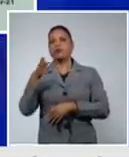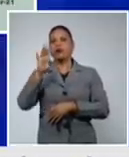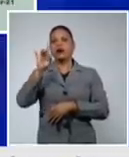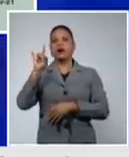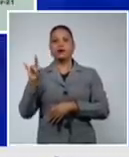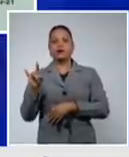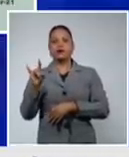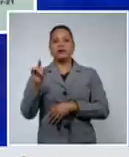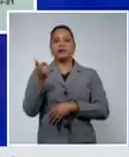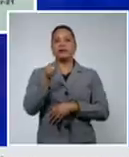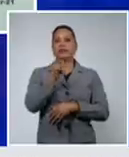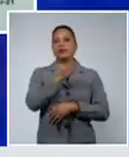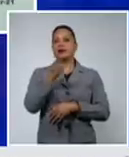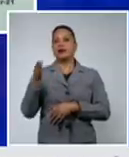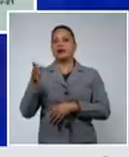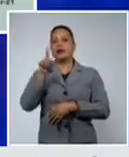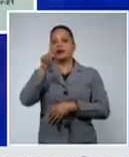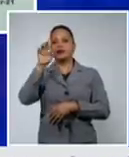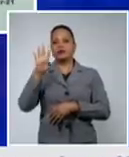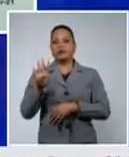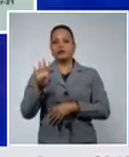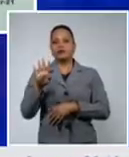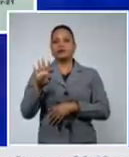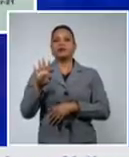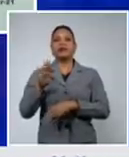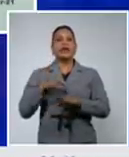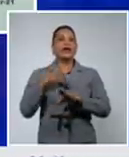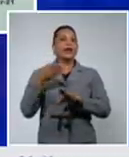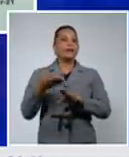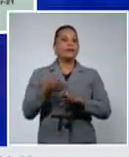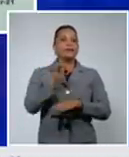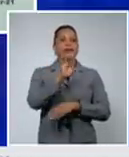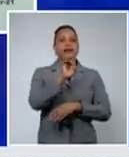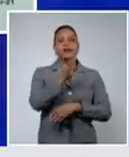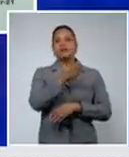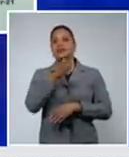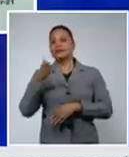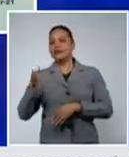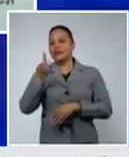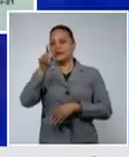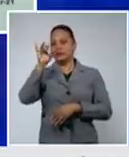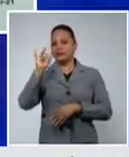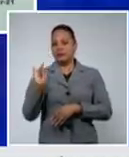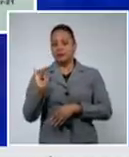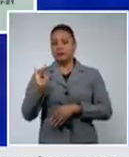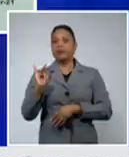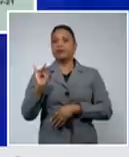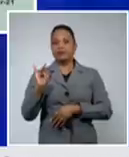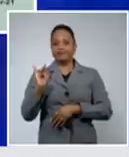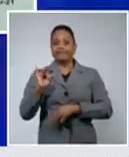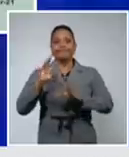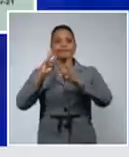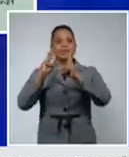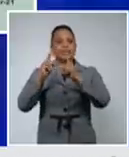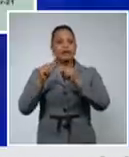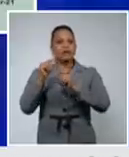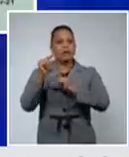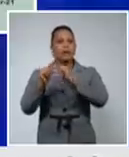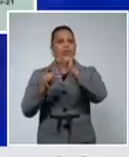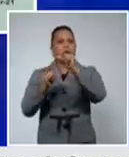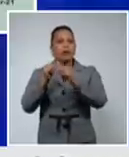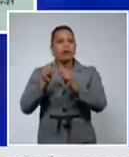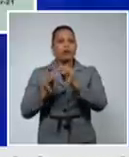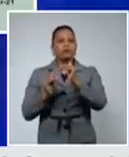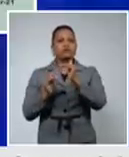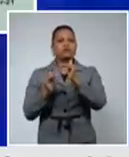de 15 a 17 que que son cifras que se han ido incrementando en cada